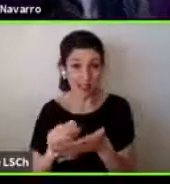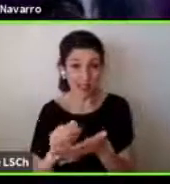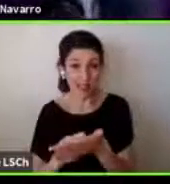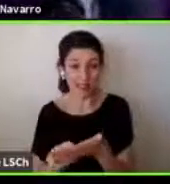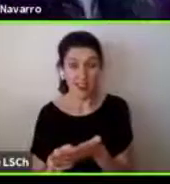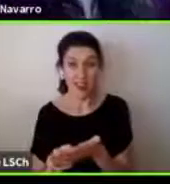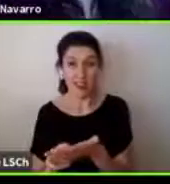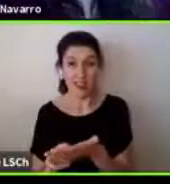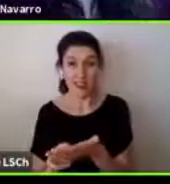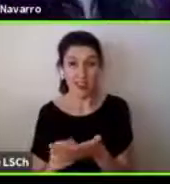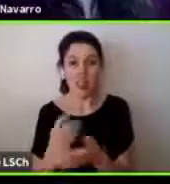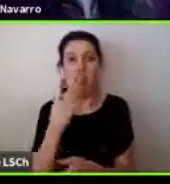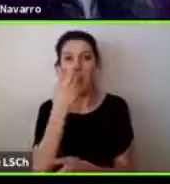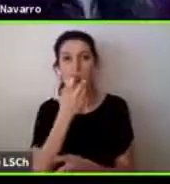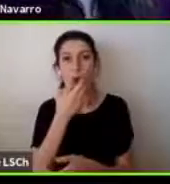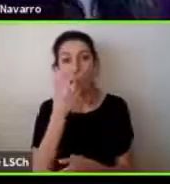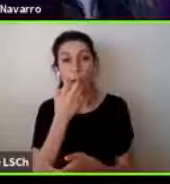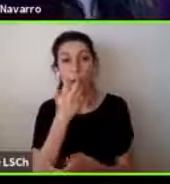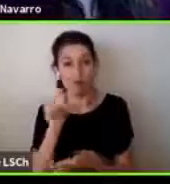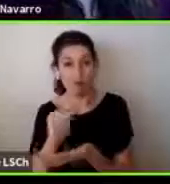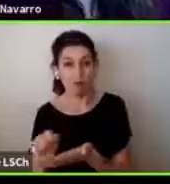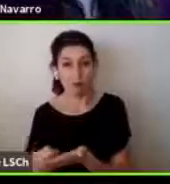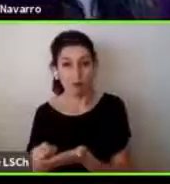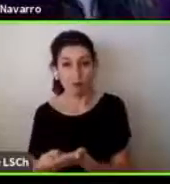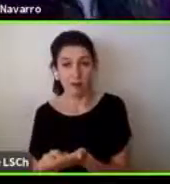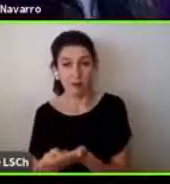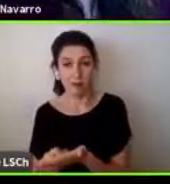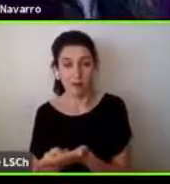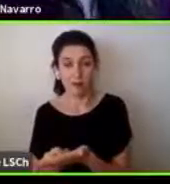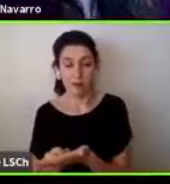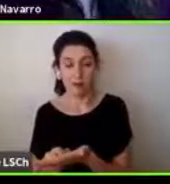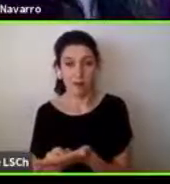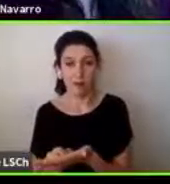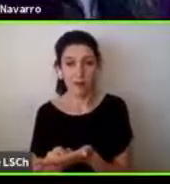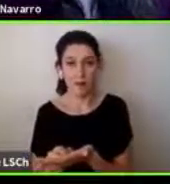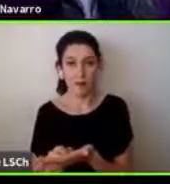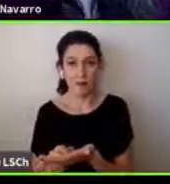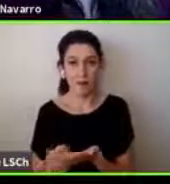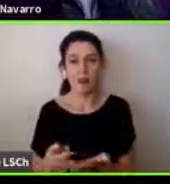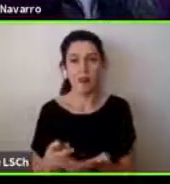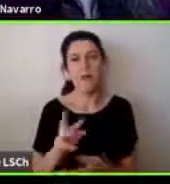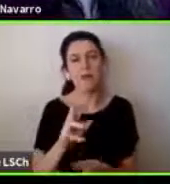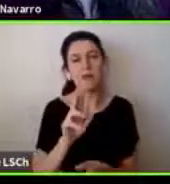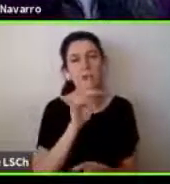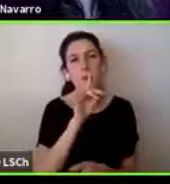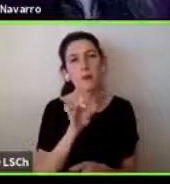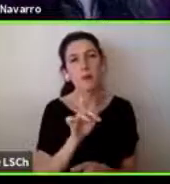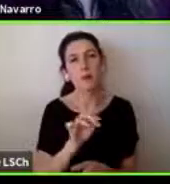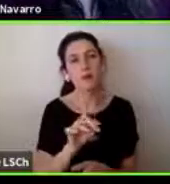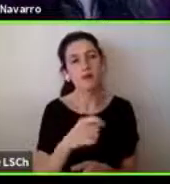lenguaje escrito entonces claro respondiendo a tu pregunta creo que